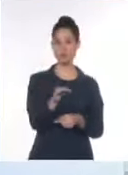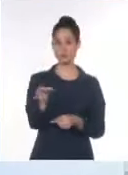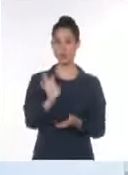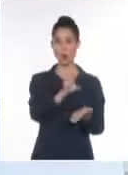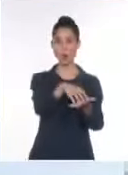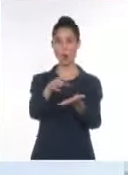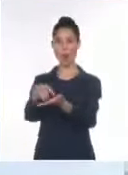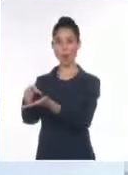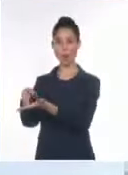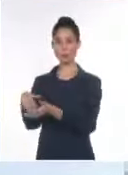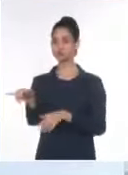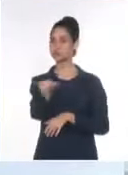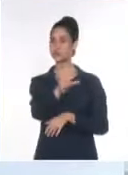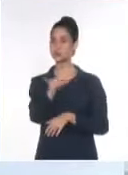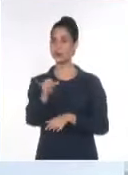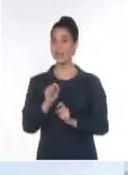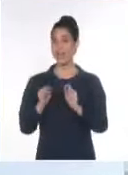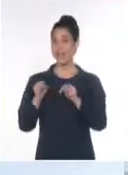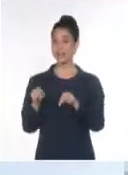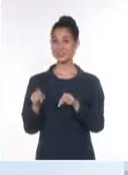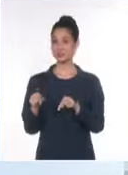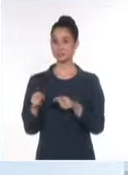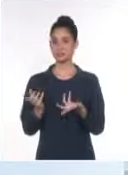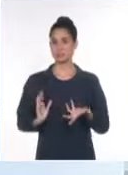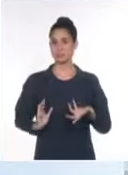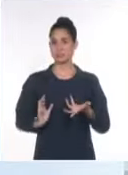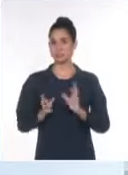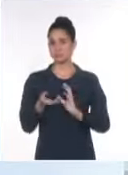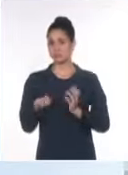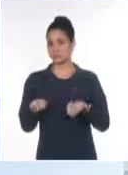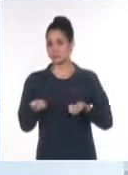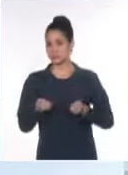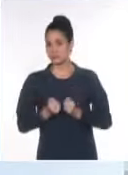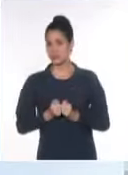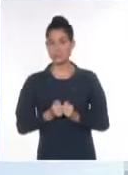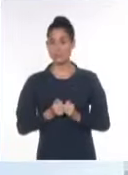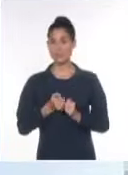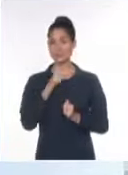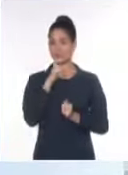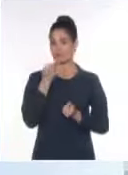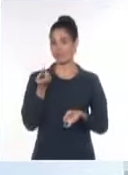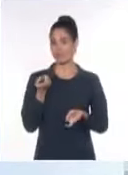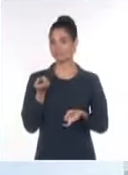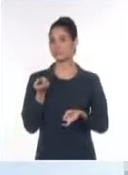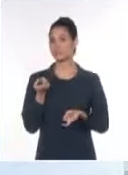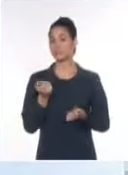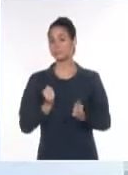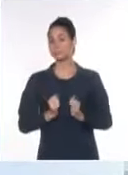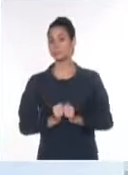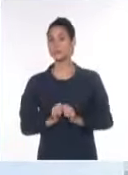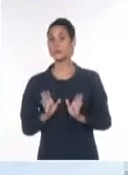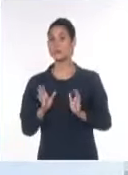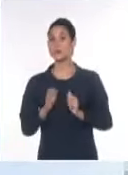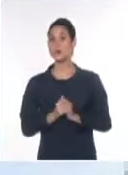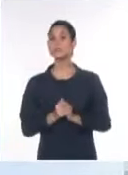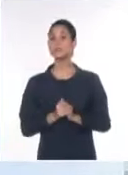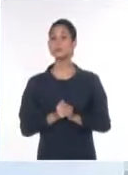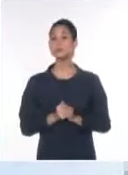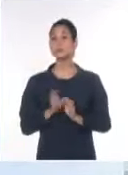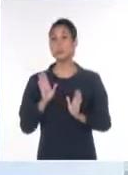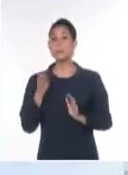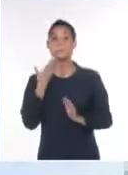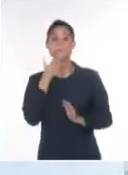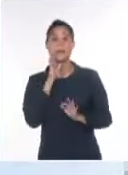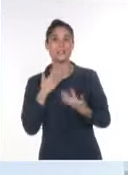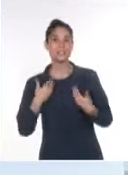matemáticamente es imposible, tiene tres explicaciones, solamente posible. O es obra divina, o hay una mano extraterrestre,